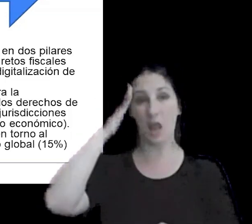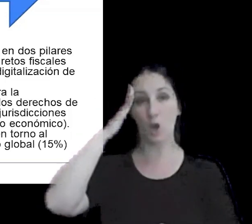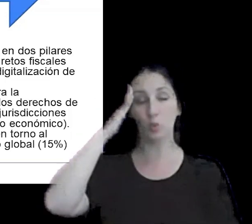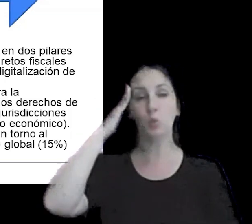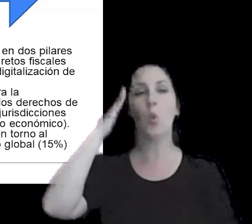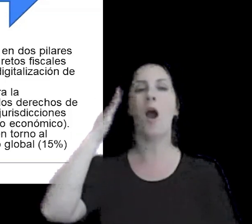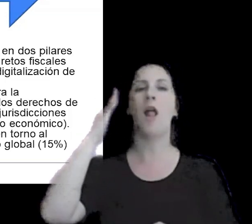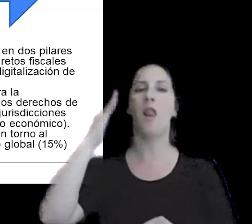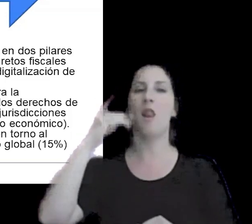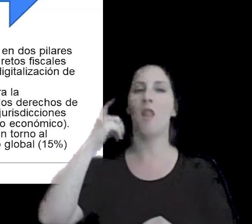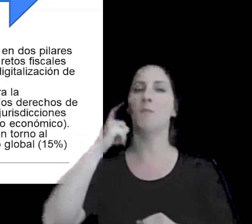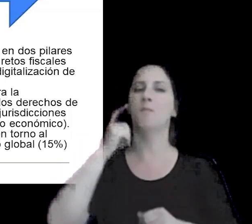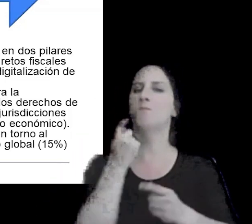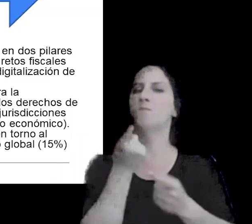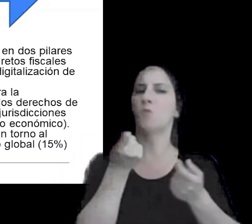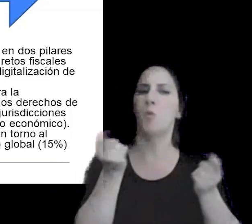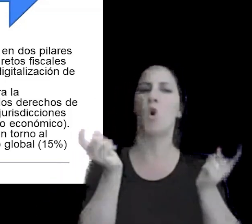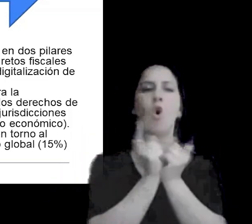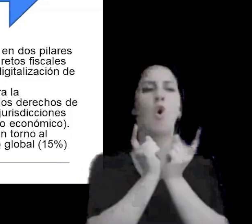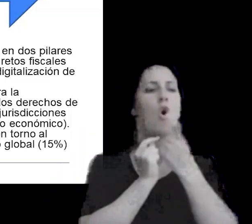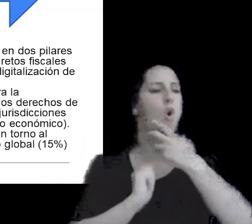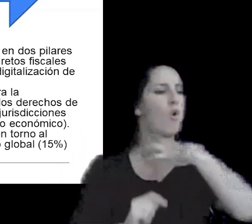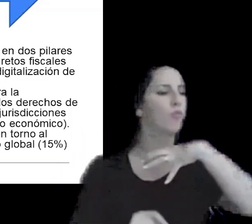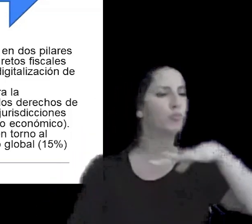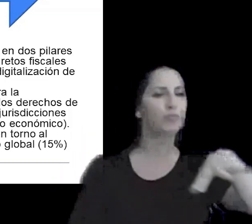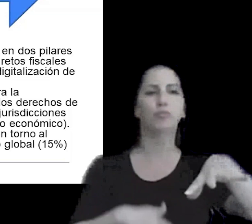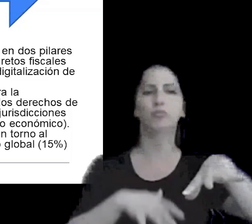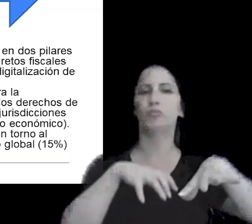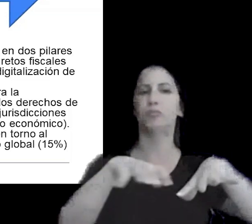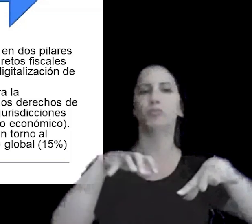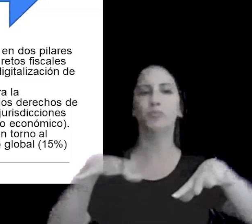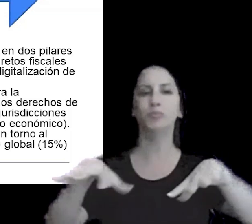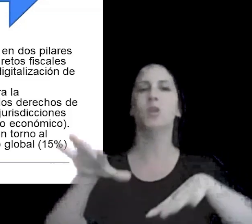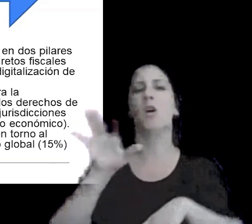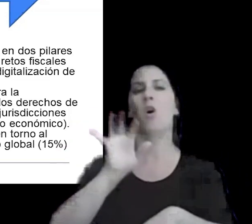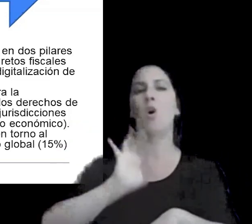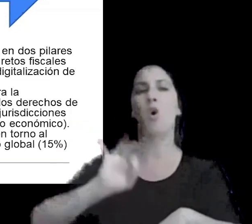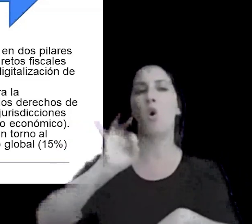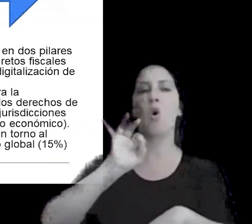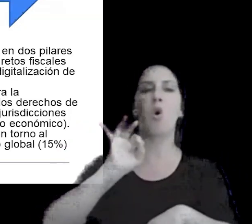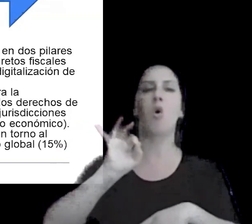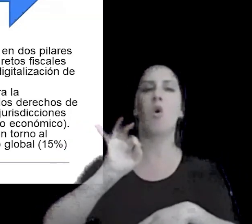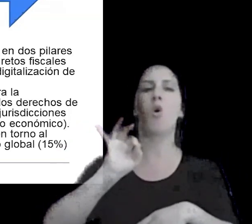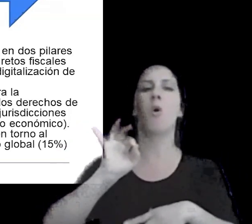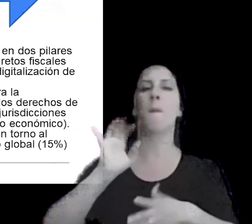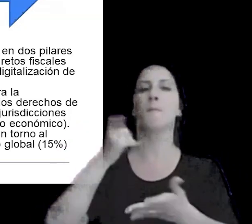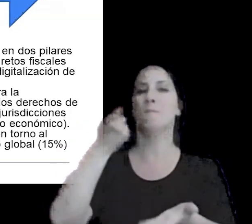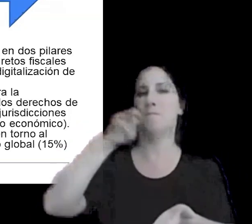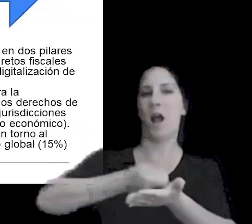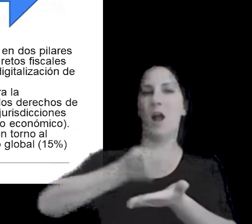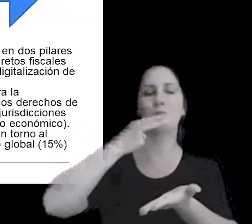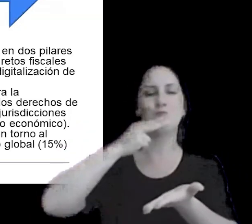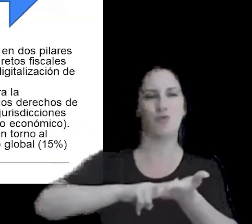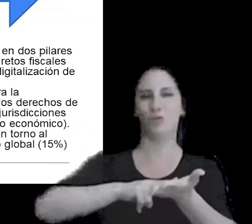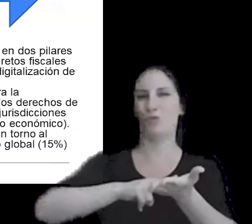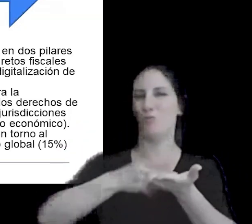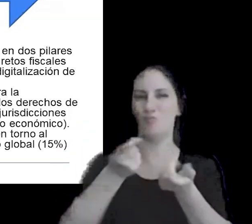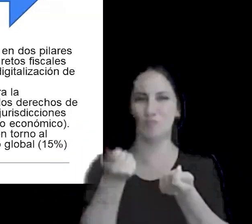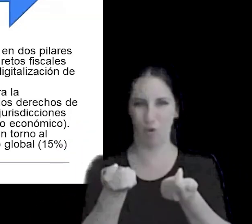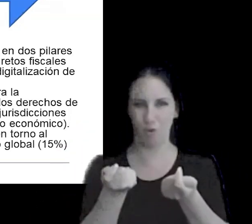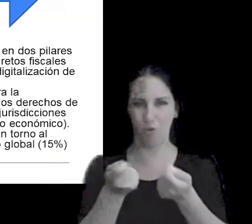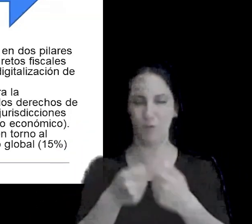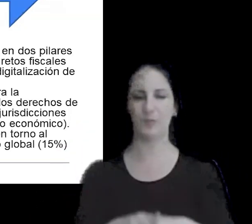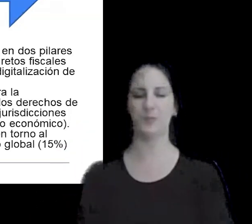poca sustancia o en jurisdicciones y o en jurisdicciones de baja o nula tributación y